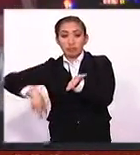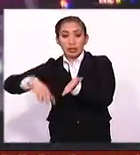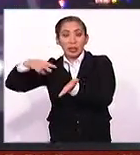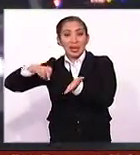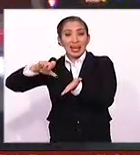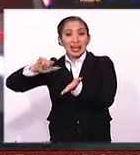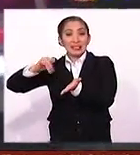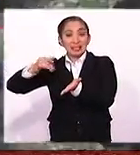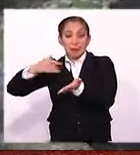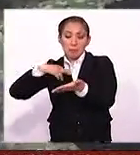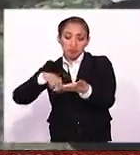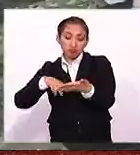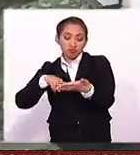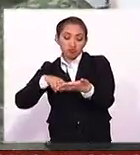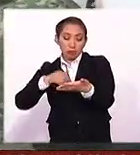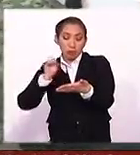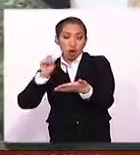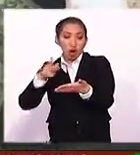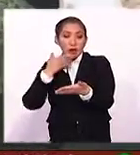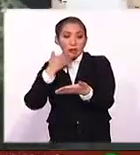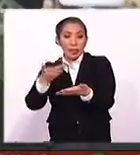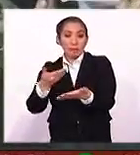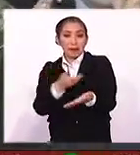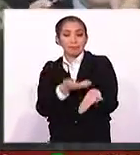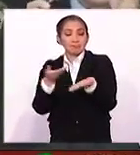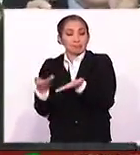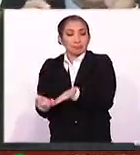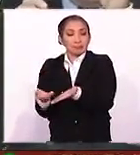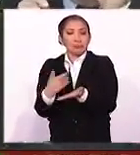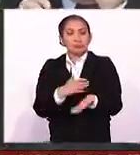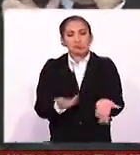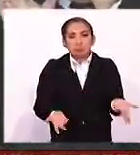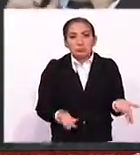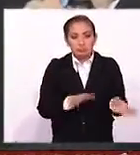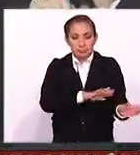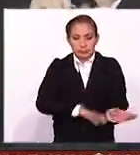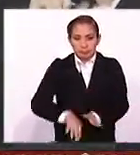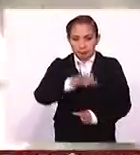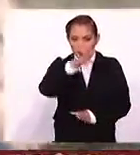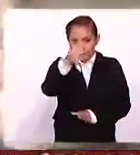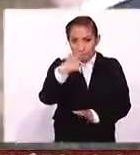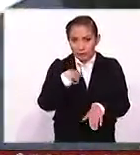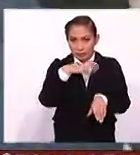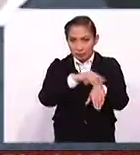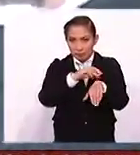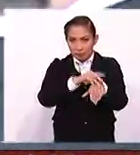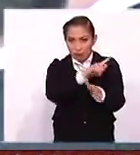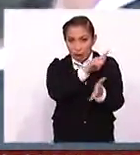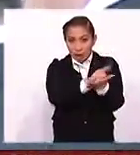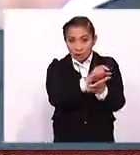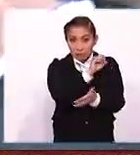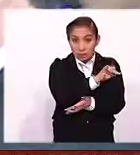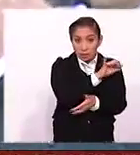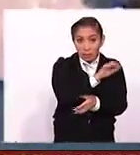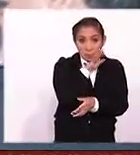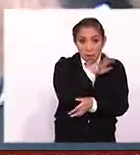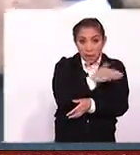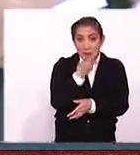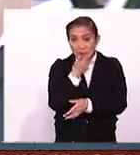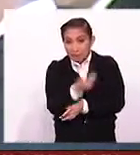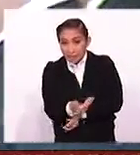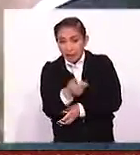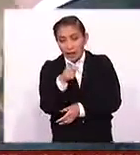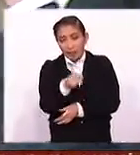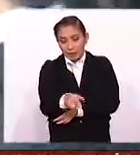Loera a través de uno de sus ayudantes. Y la otra parte es el aspecto legal sobre si, de alguna